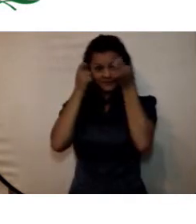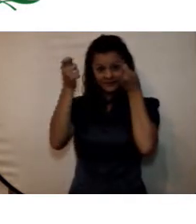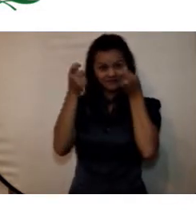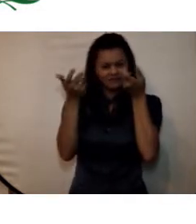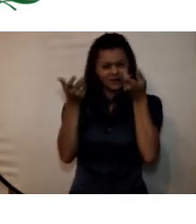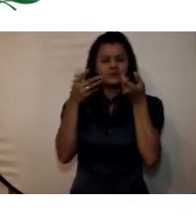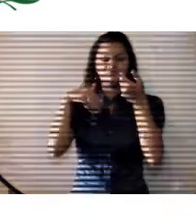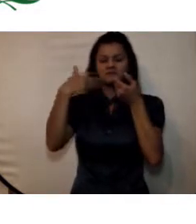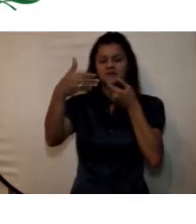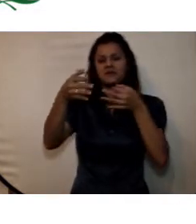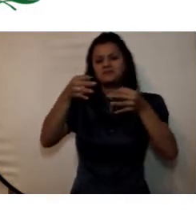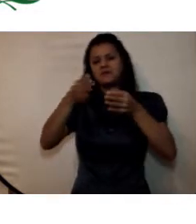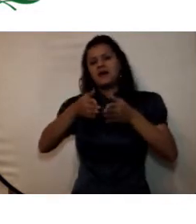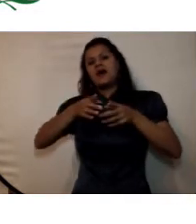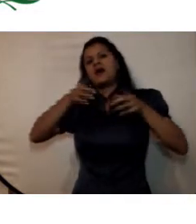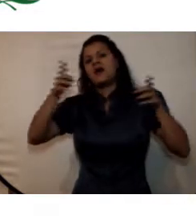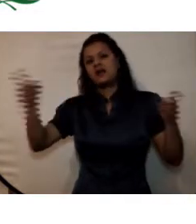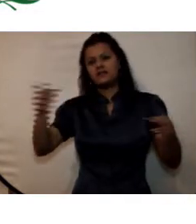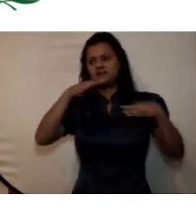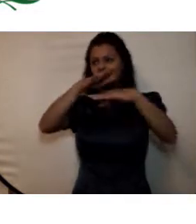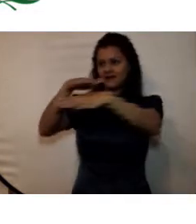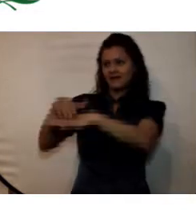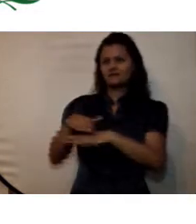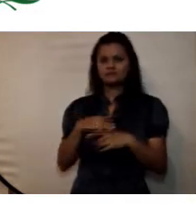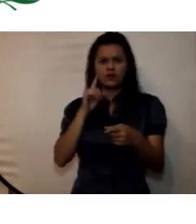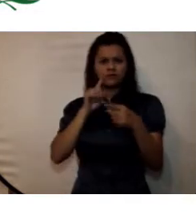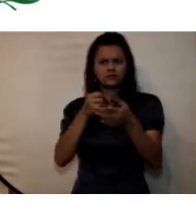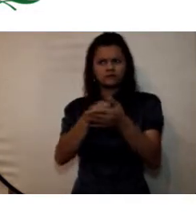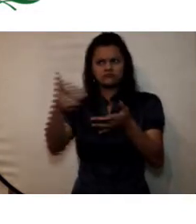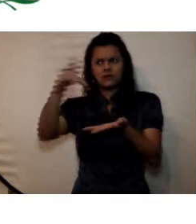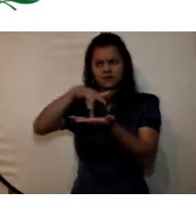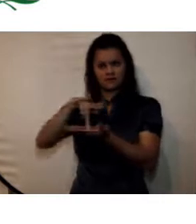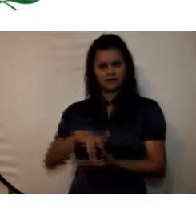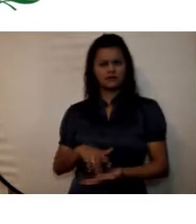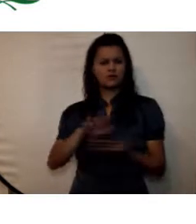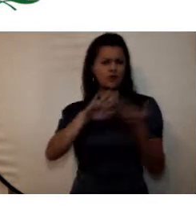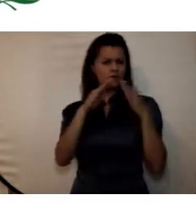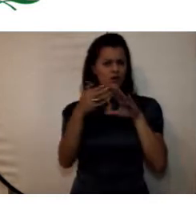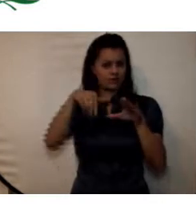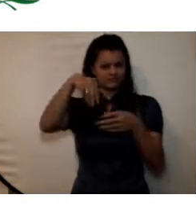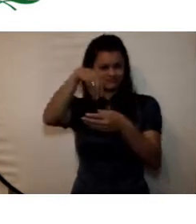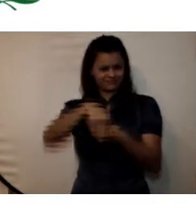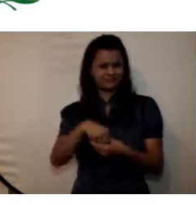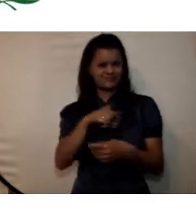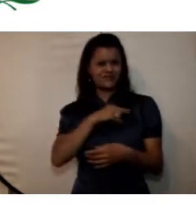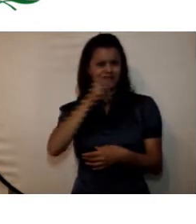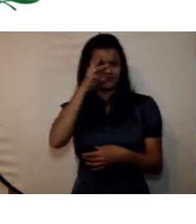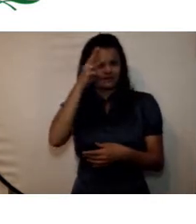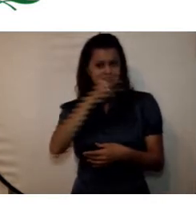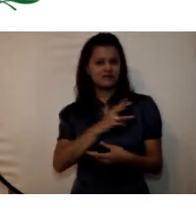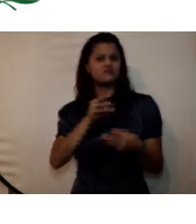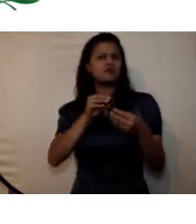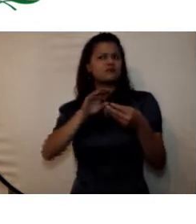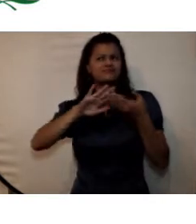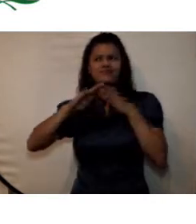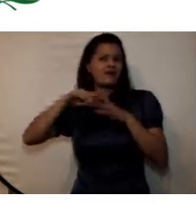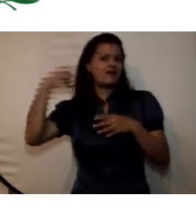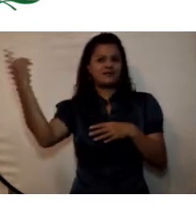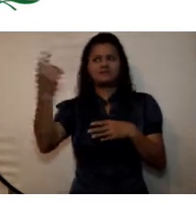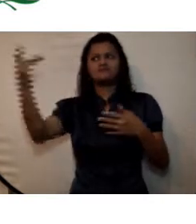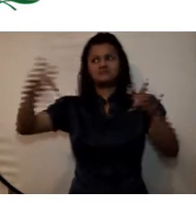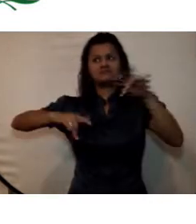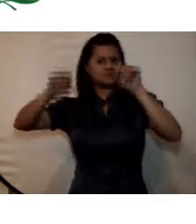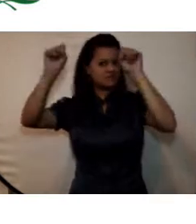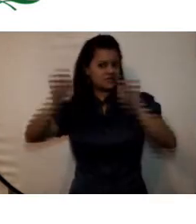participación de los integrantes de la comunidad neogranadina y de la comunidad en general. De frente a estos aspectos que nos referíamos